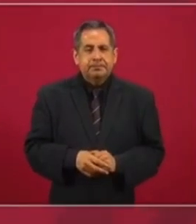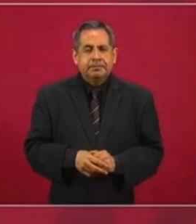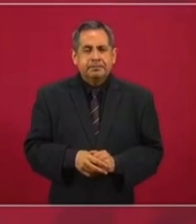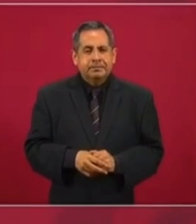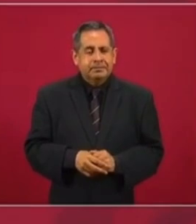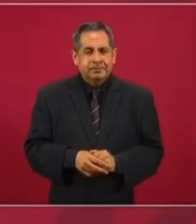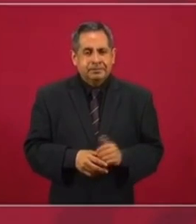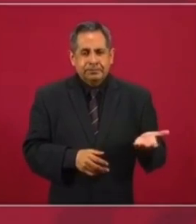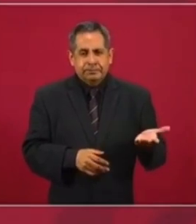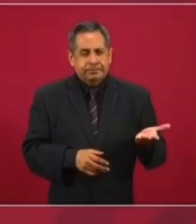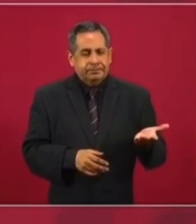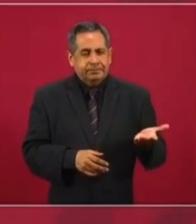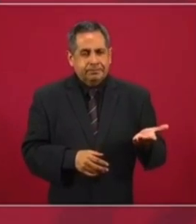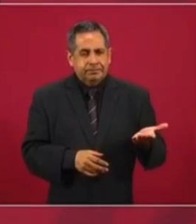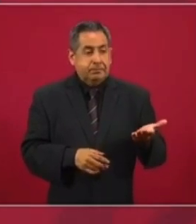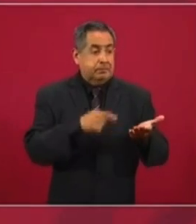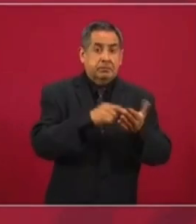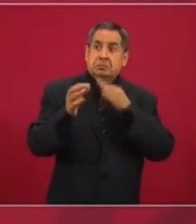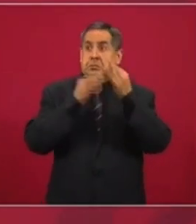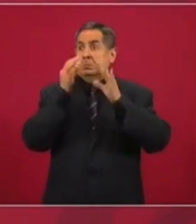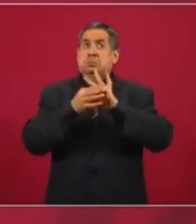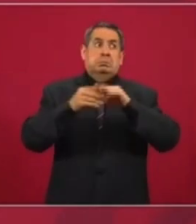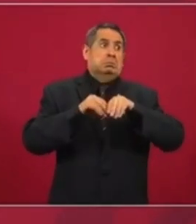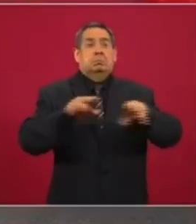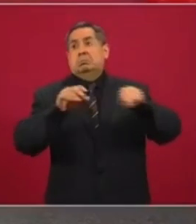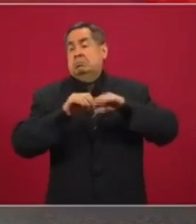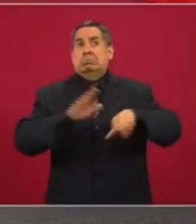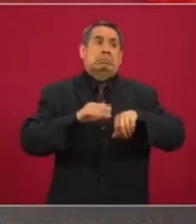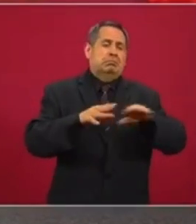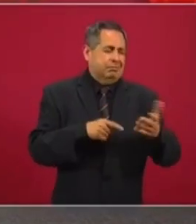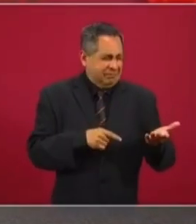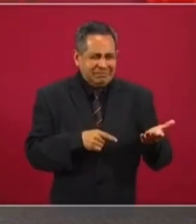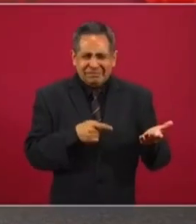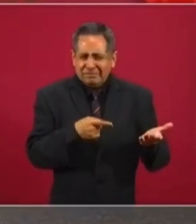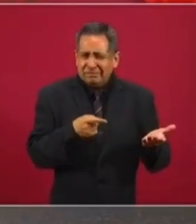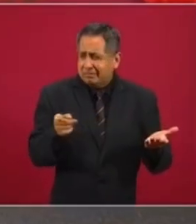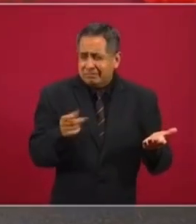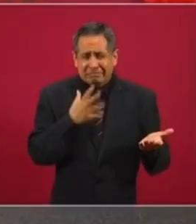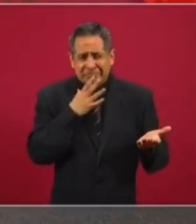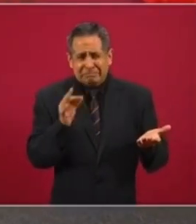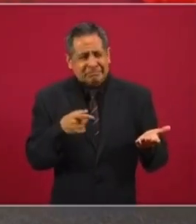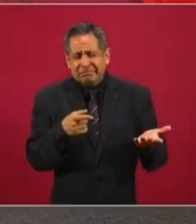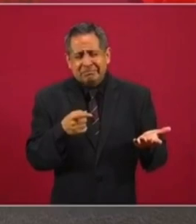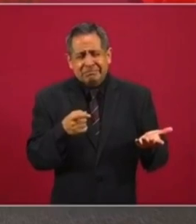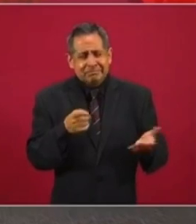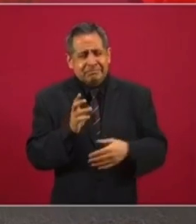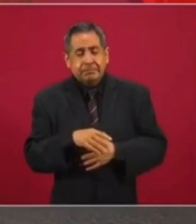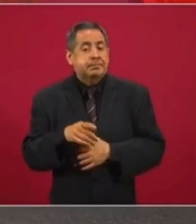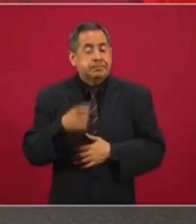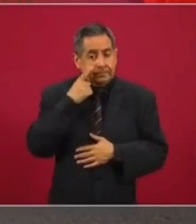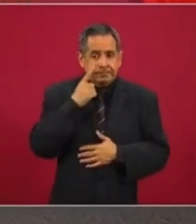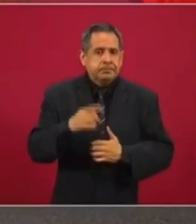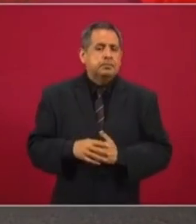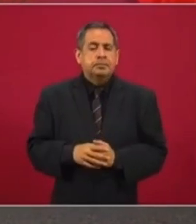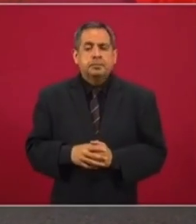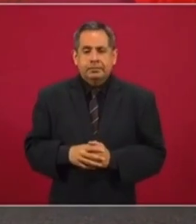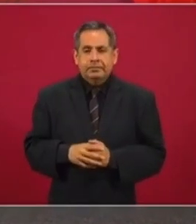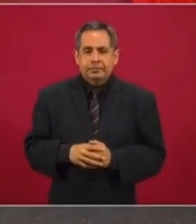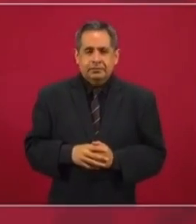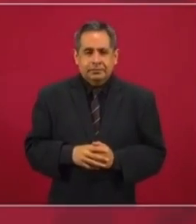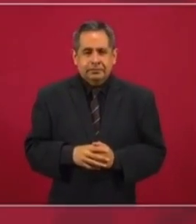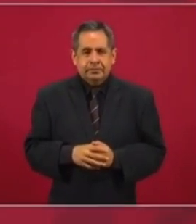le den tanta importancia a un asunto que deberíamos de